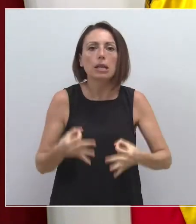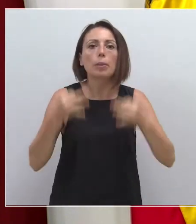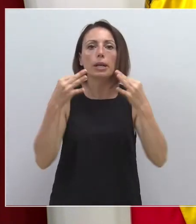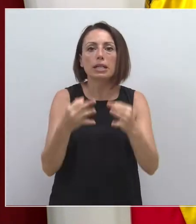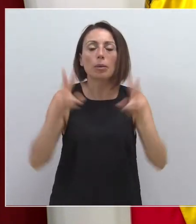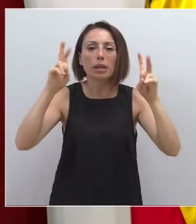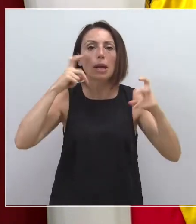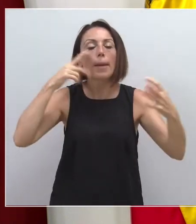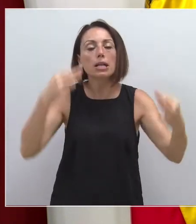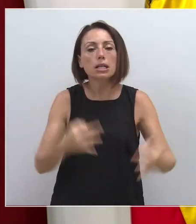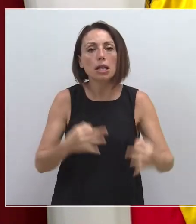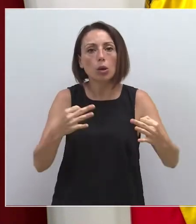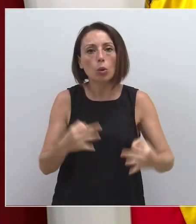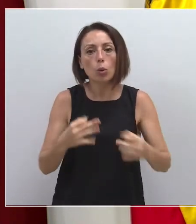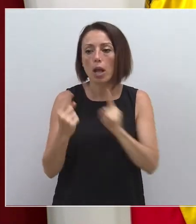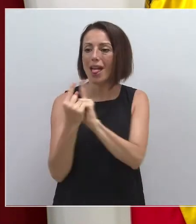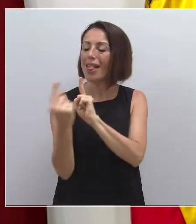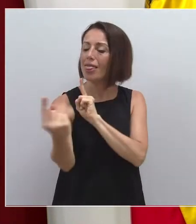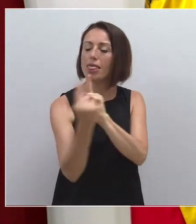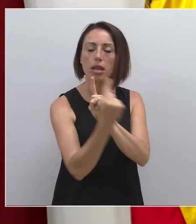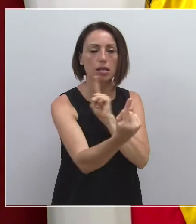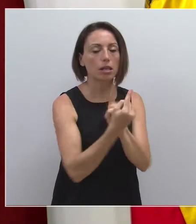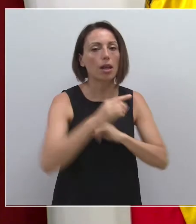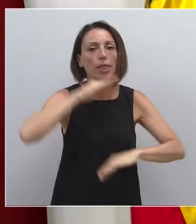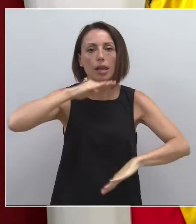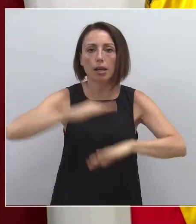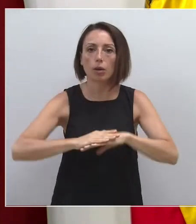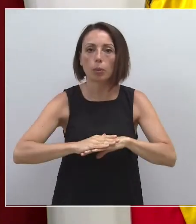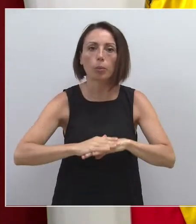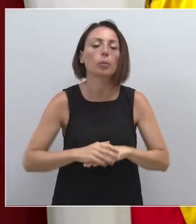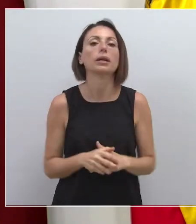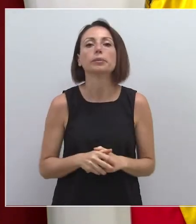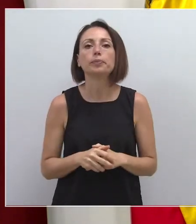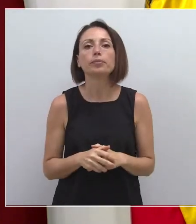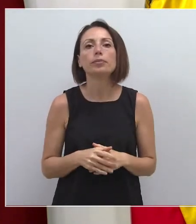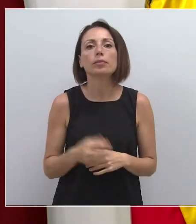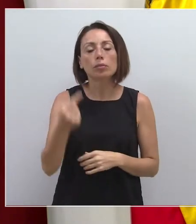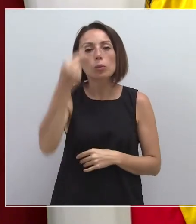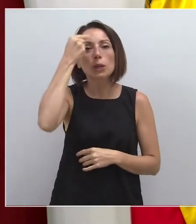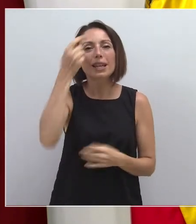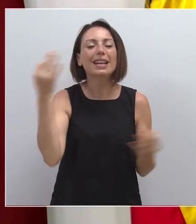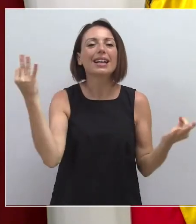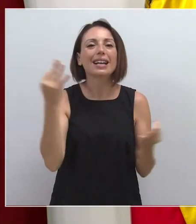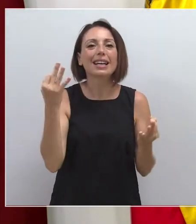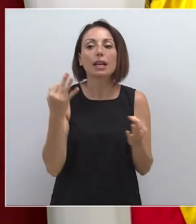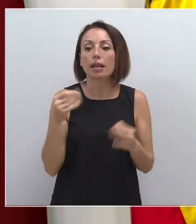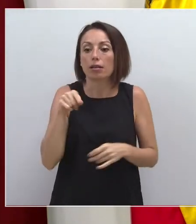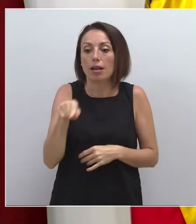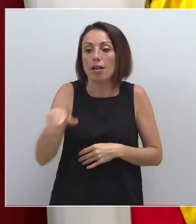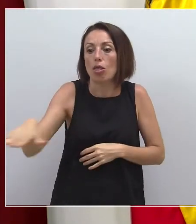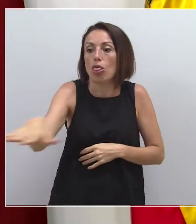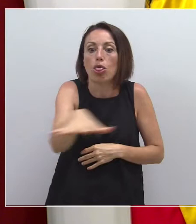seguridad de distancia y pues siempre tener en cuenta que puede estar presente.